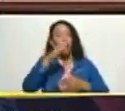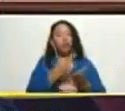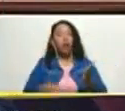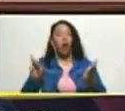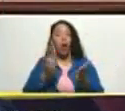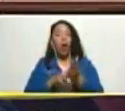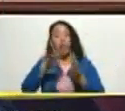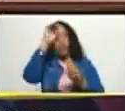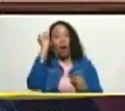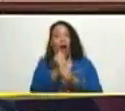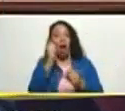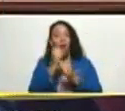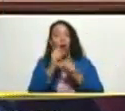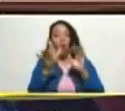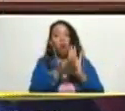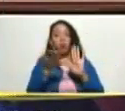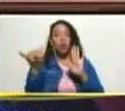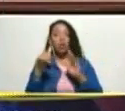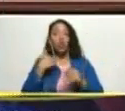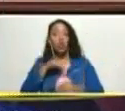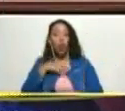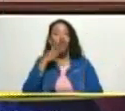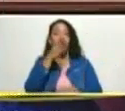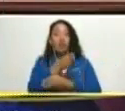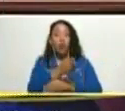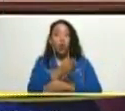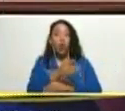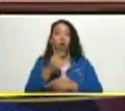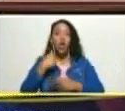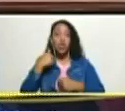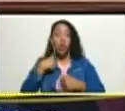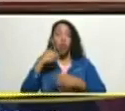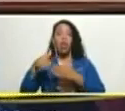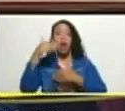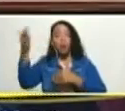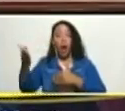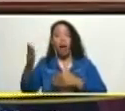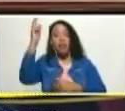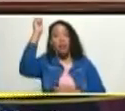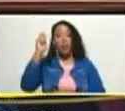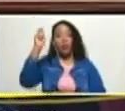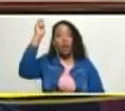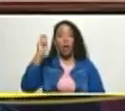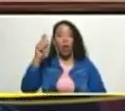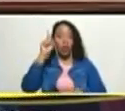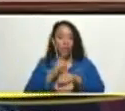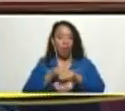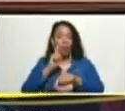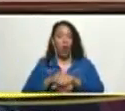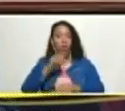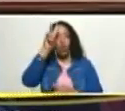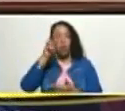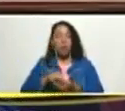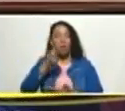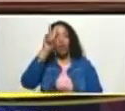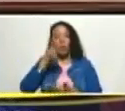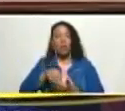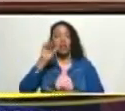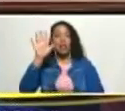la constituyente ahí estuvimos y luego me tocó ser diputado en el periodo 2000-2005